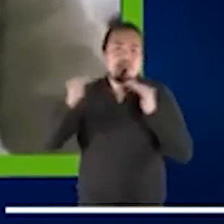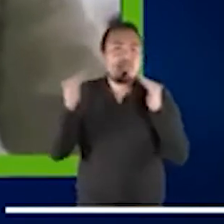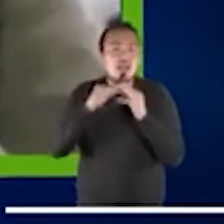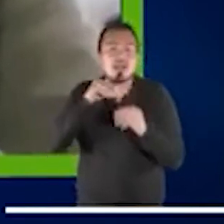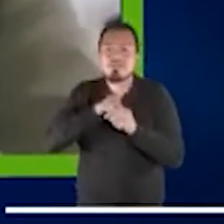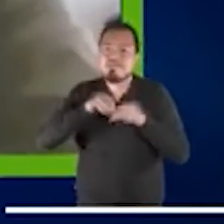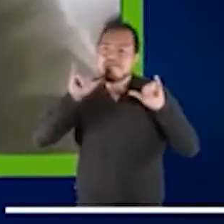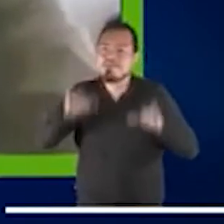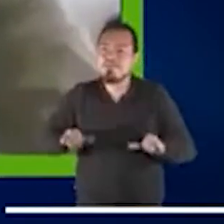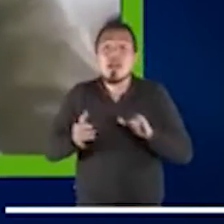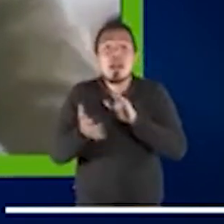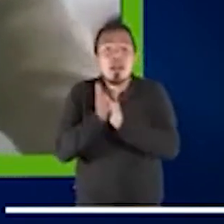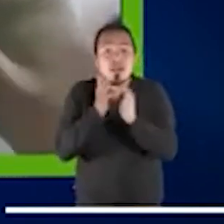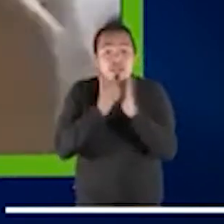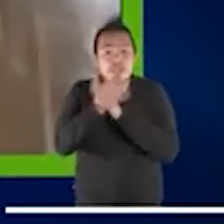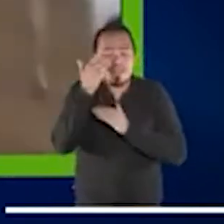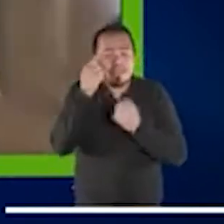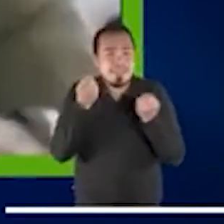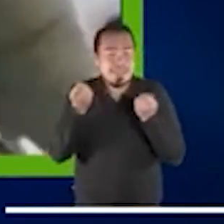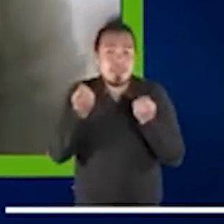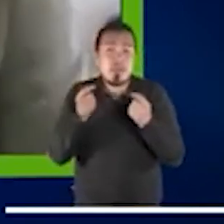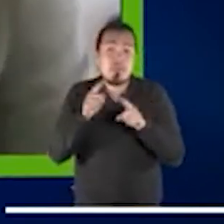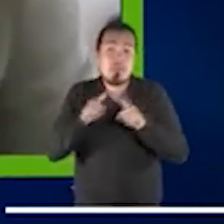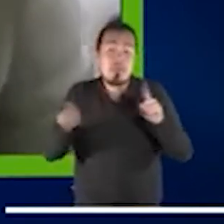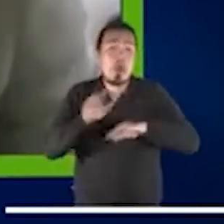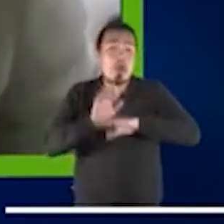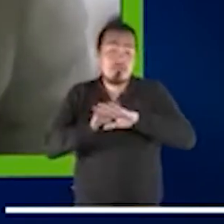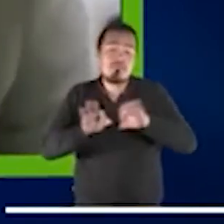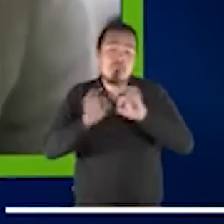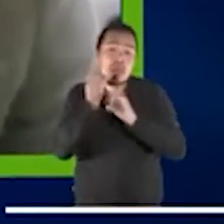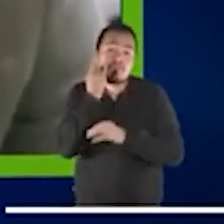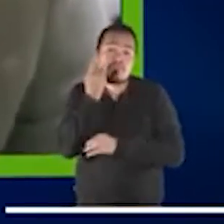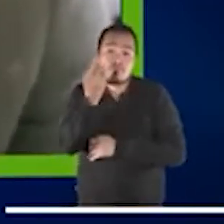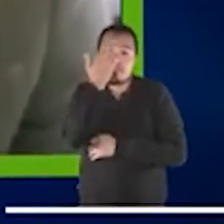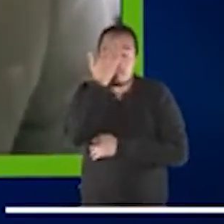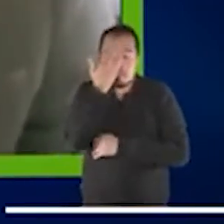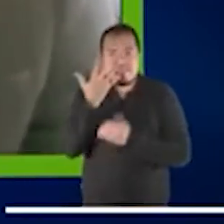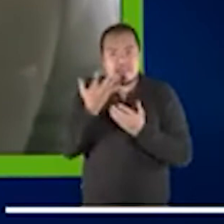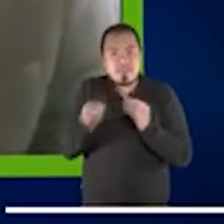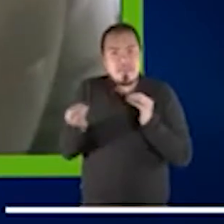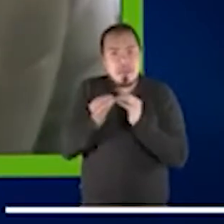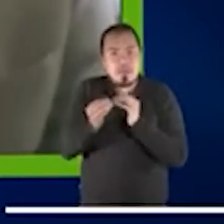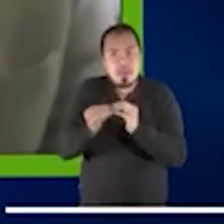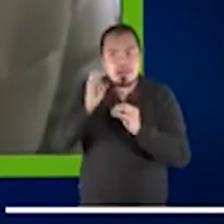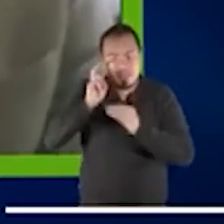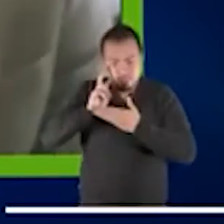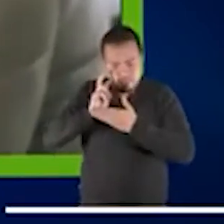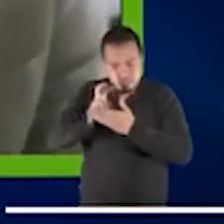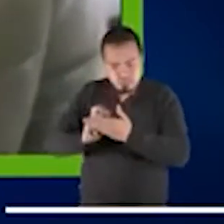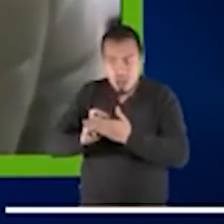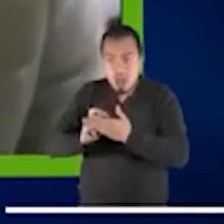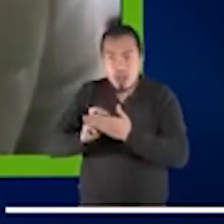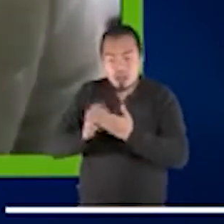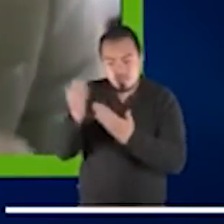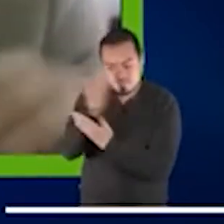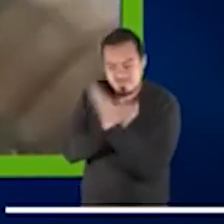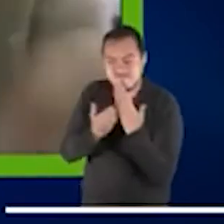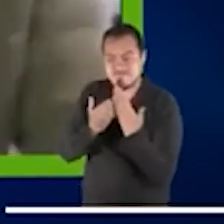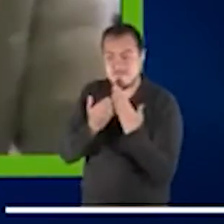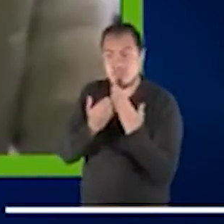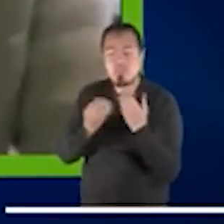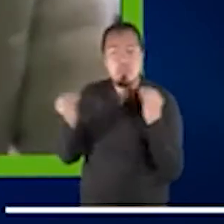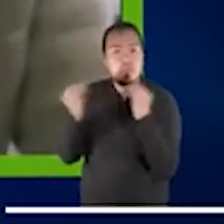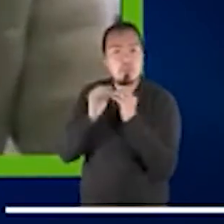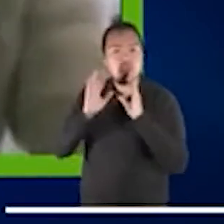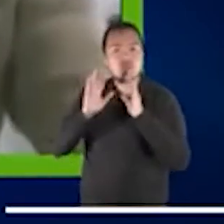las medidas no privativas de libertad. Por tanto, creo que es otro tema muy interesante que me gustaría lanzar también como línea de investigación inmediata con el fin de analizar la